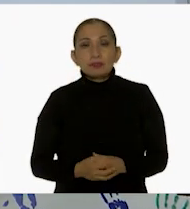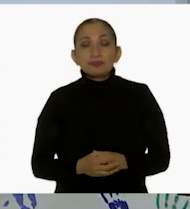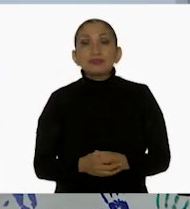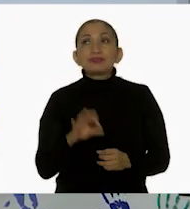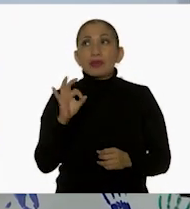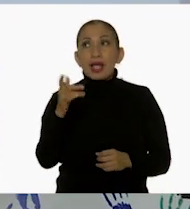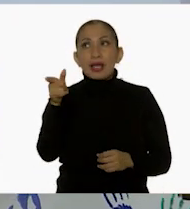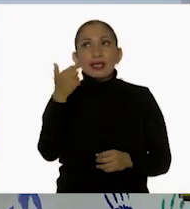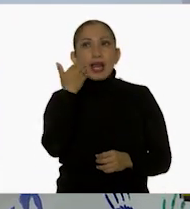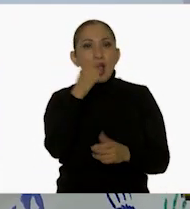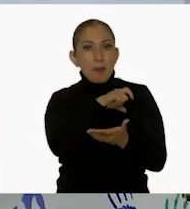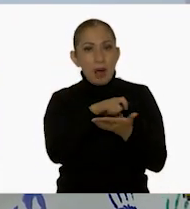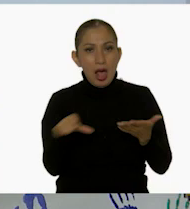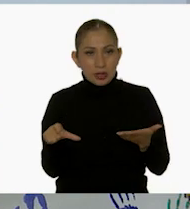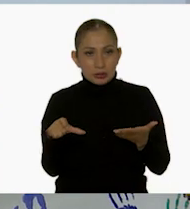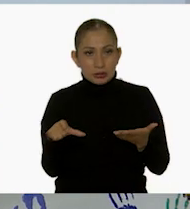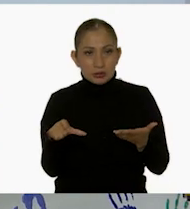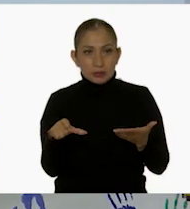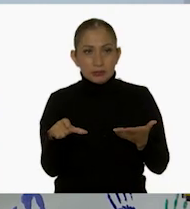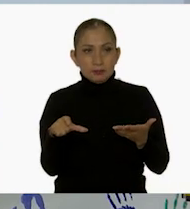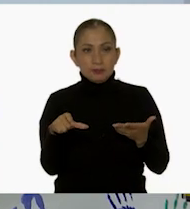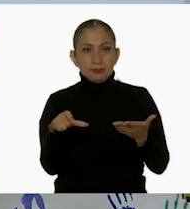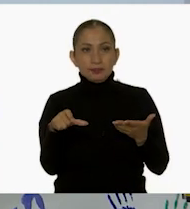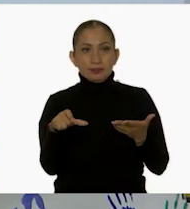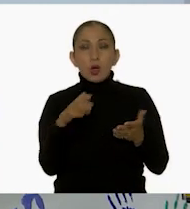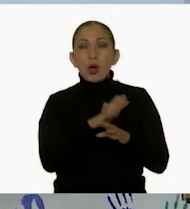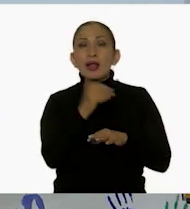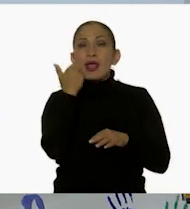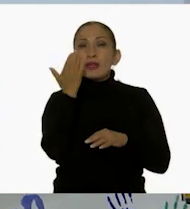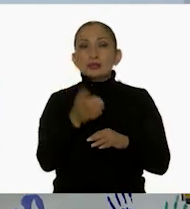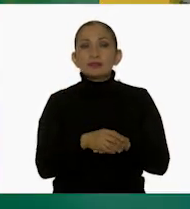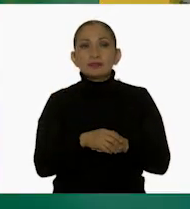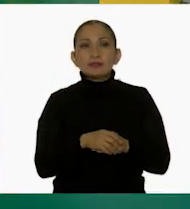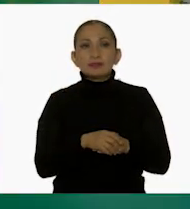Si quiere comprar, vamos a empezar. ¿Con cuál te gustaría?